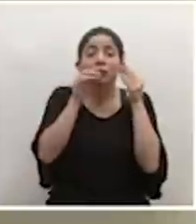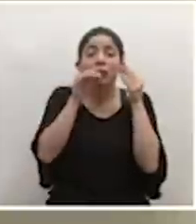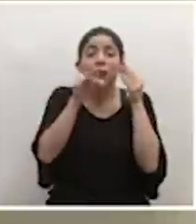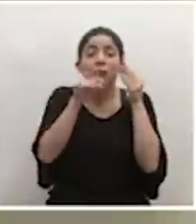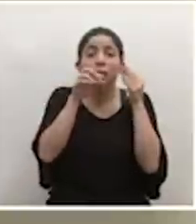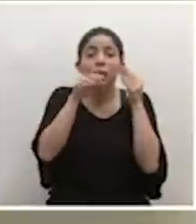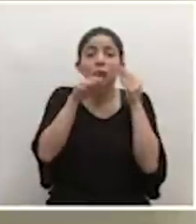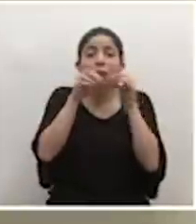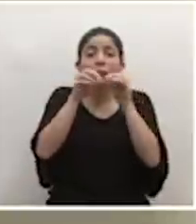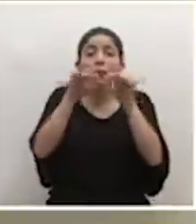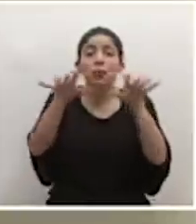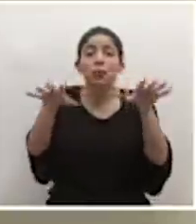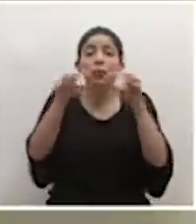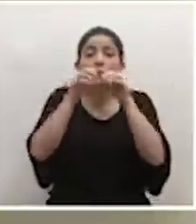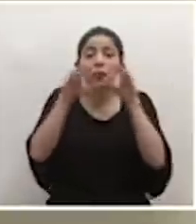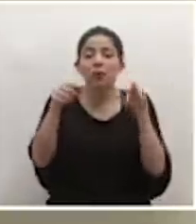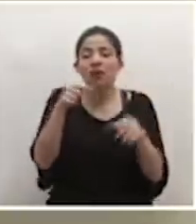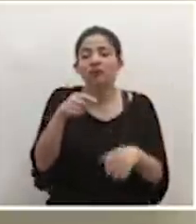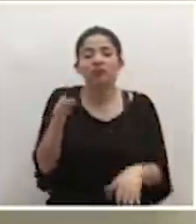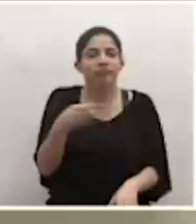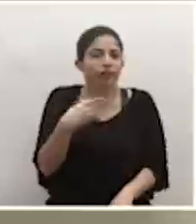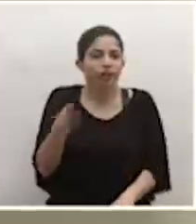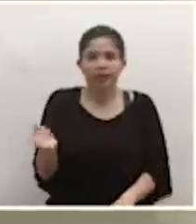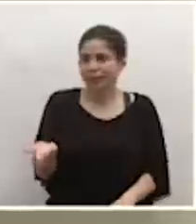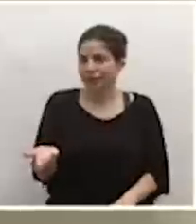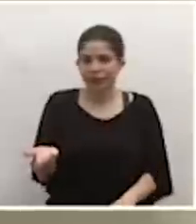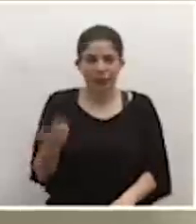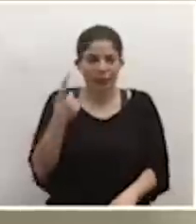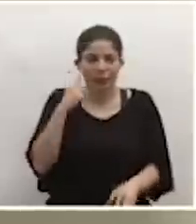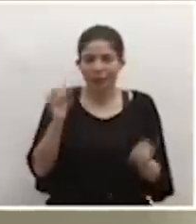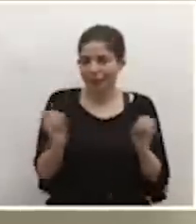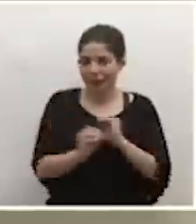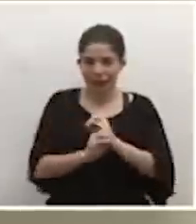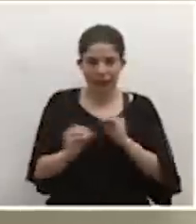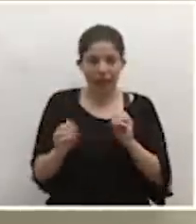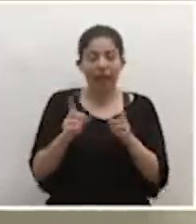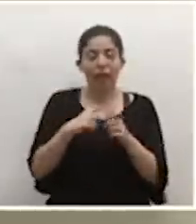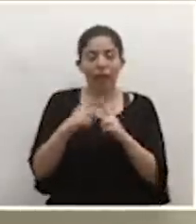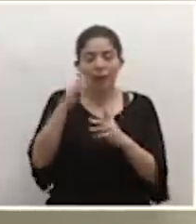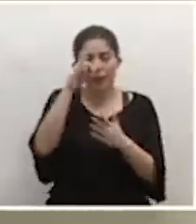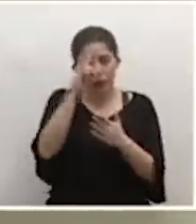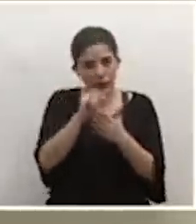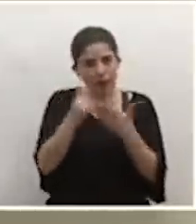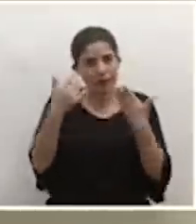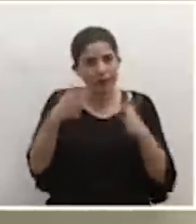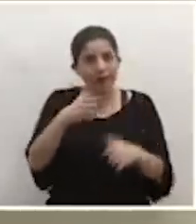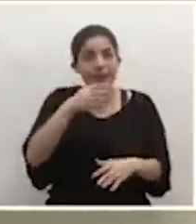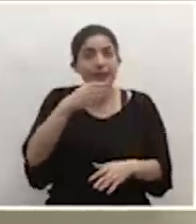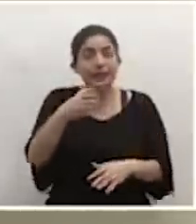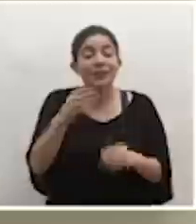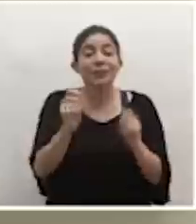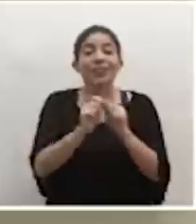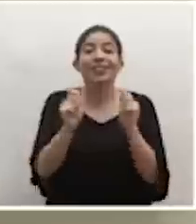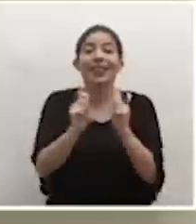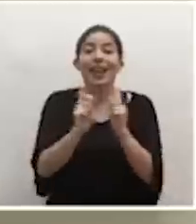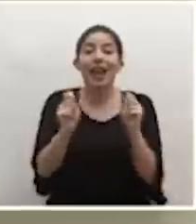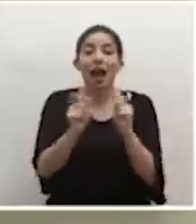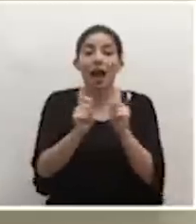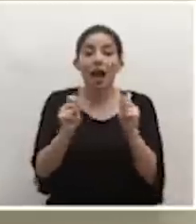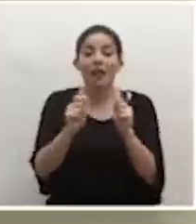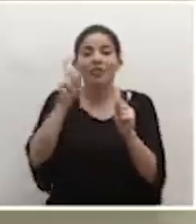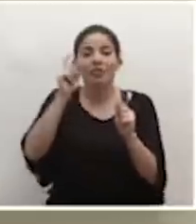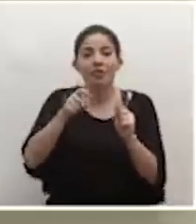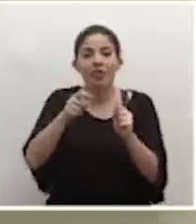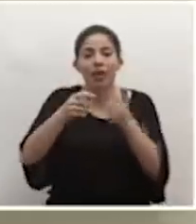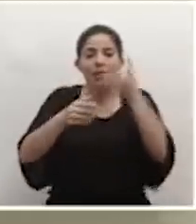gotitas se expelen al exterior. Eso no sirve absolutamente de nada. Por eso hemos dicho de que la de tela, por ejemplo, tiene que tener al